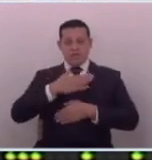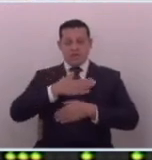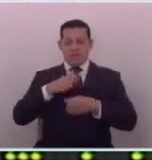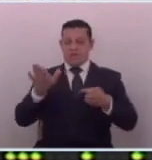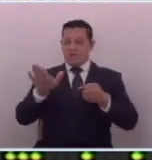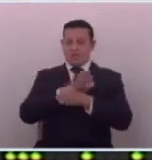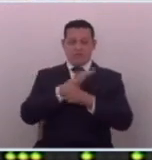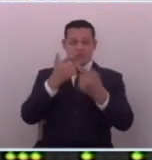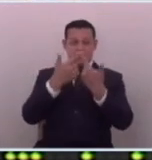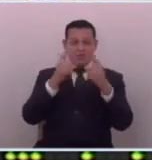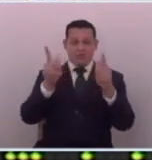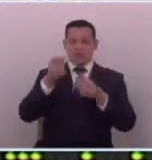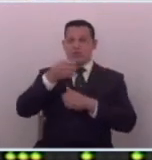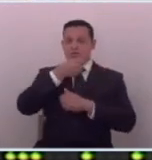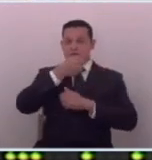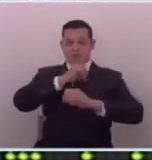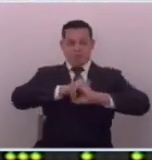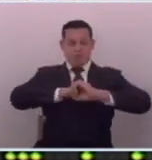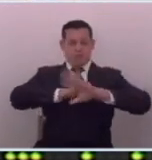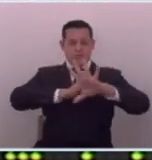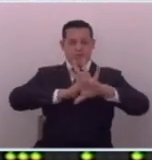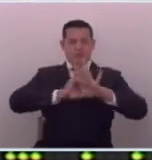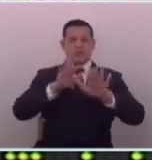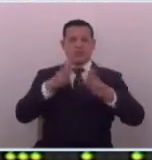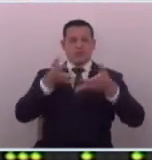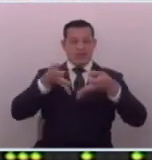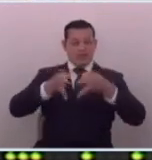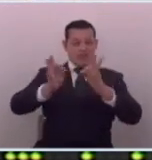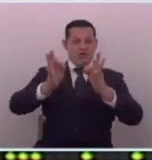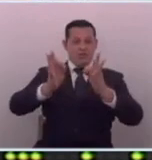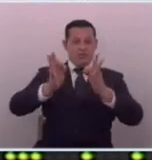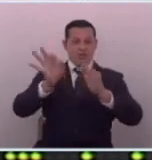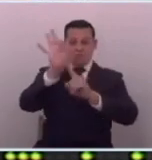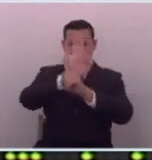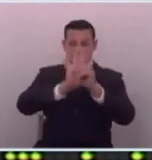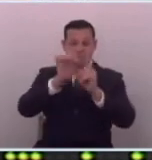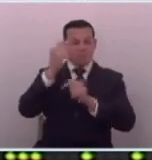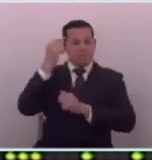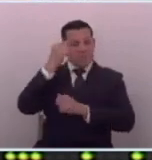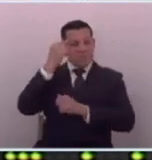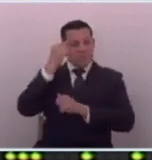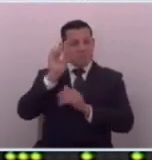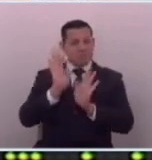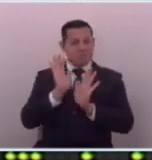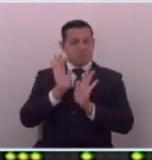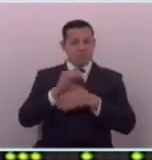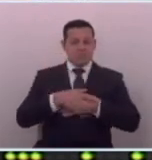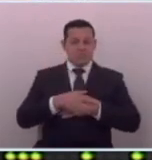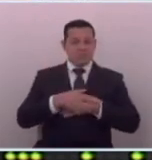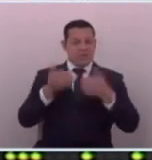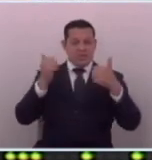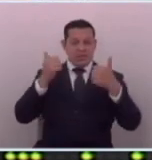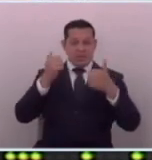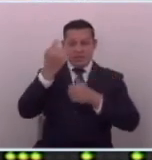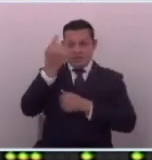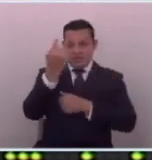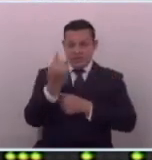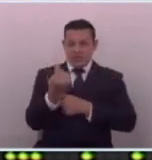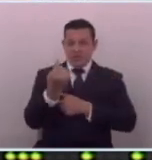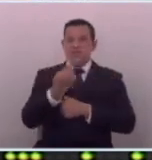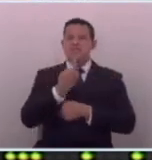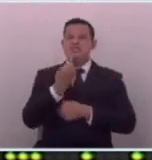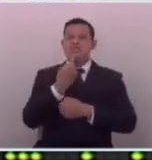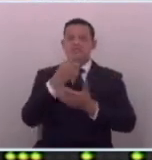libertad de informar de la manera en ellos mejor les parezca y bueno ahí va a depender de la gente